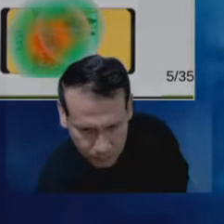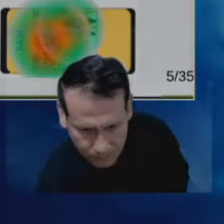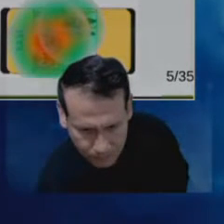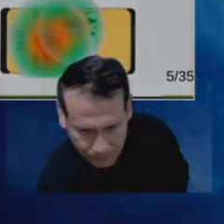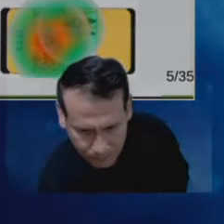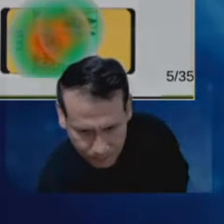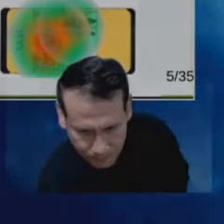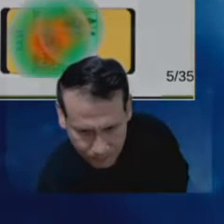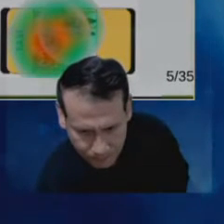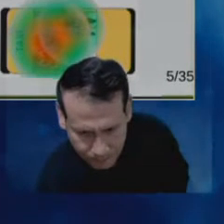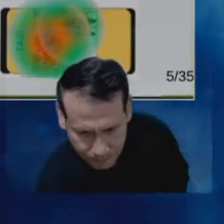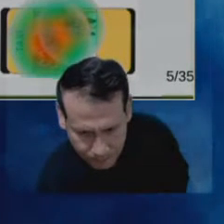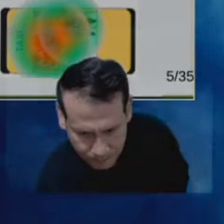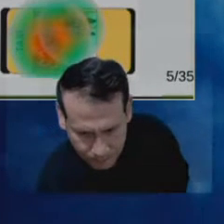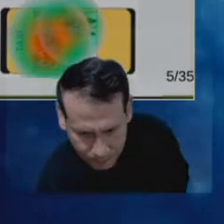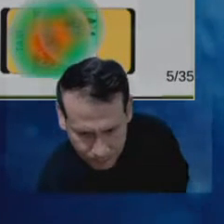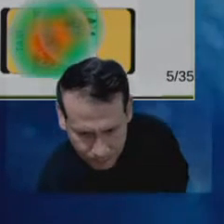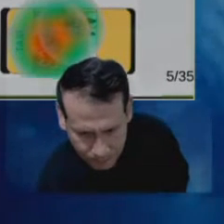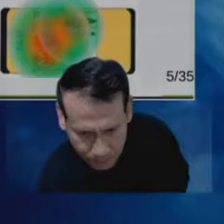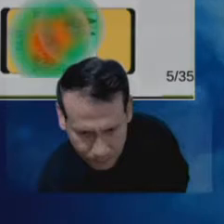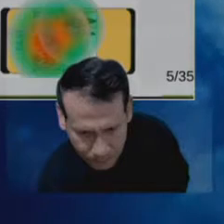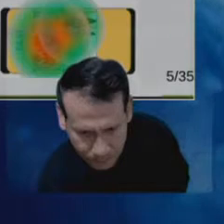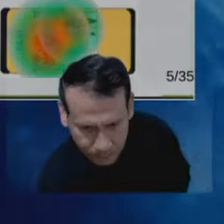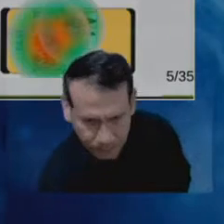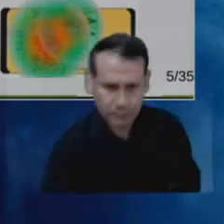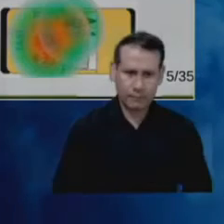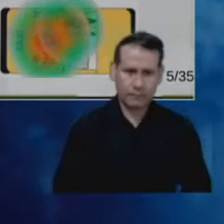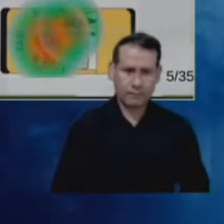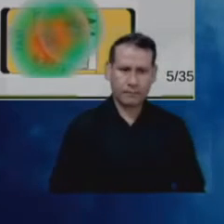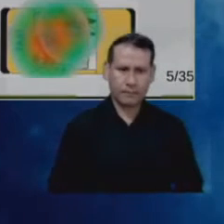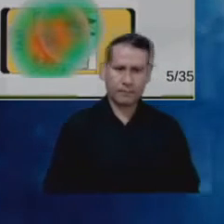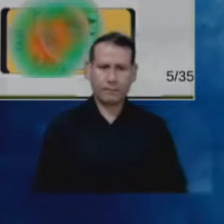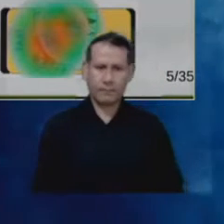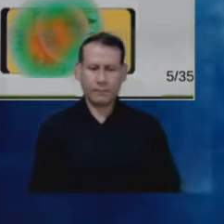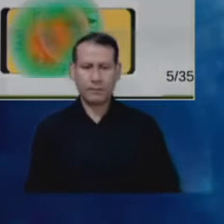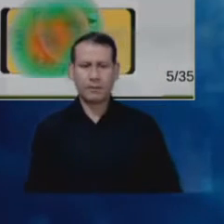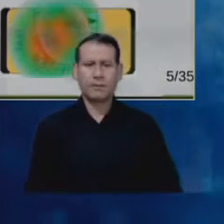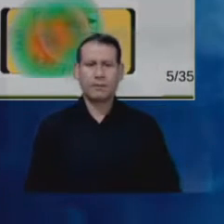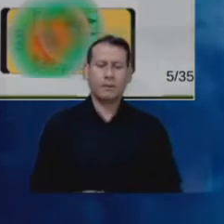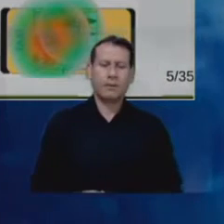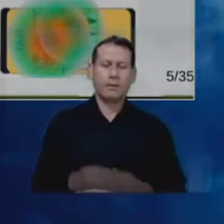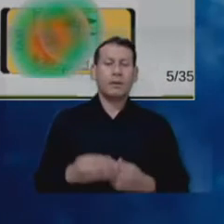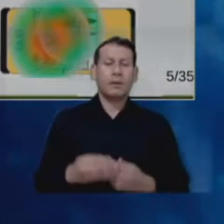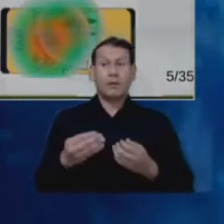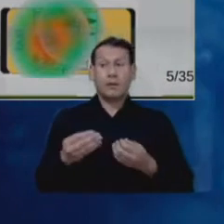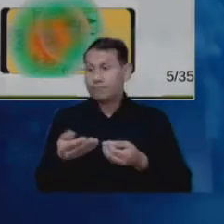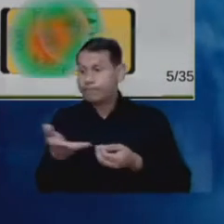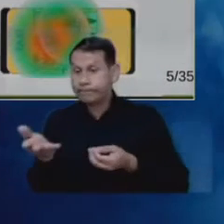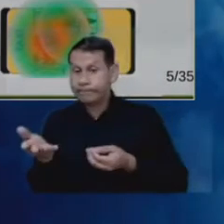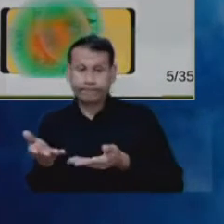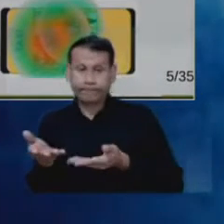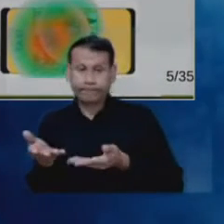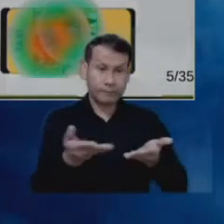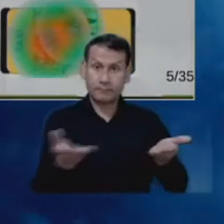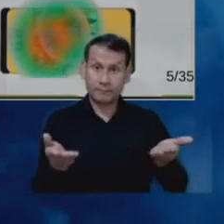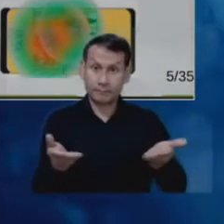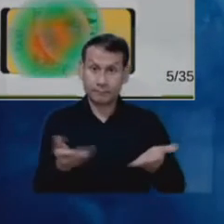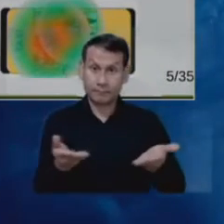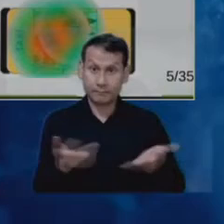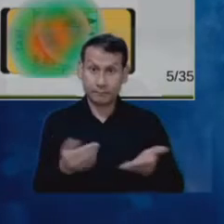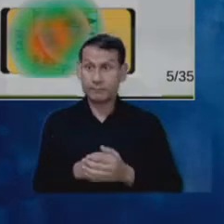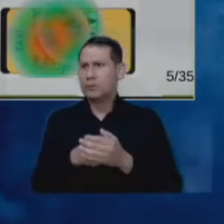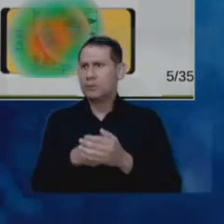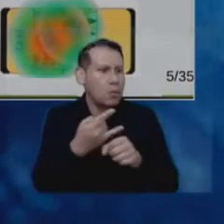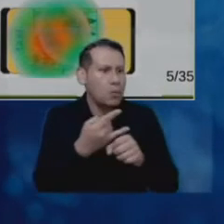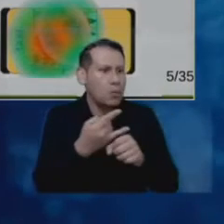electromagnéticos donde los escenarios consideran, por un lado, la manera en que los usuarios hacen uso de su terminal